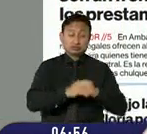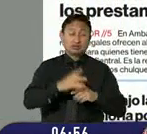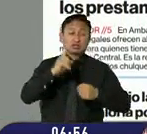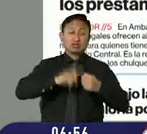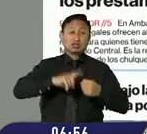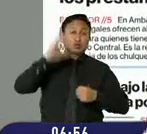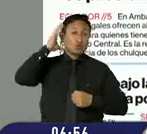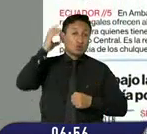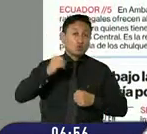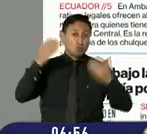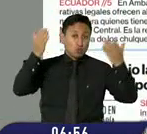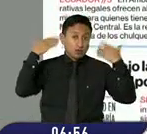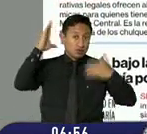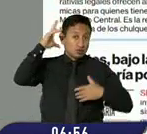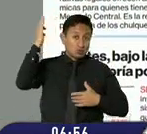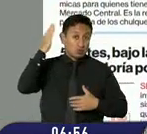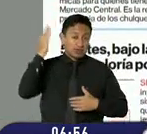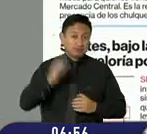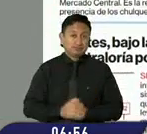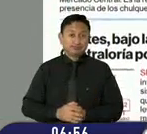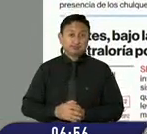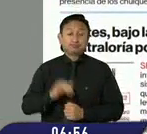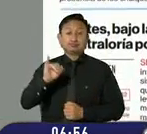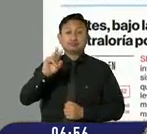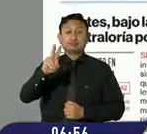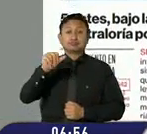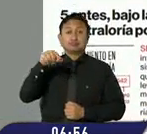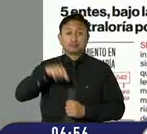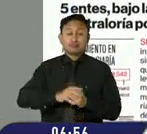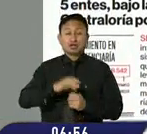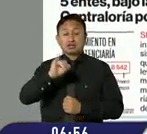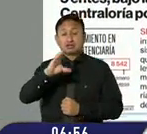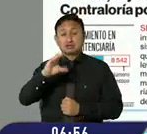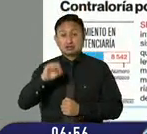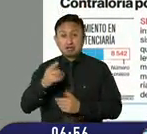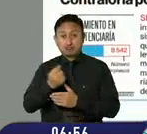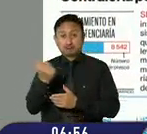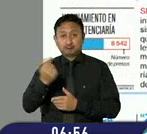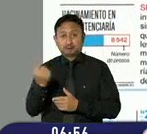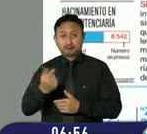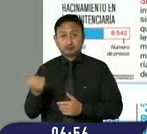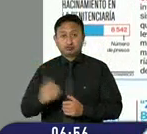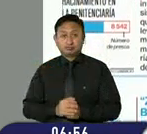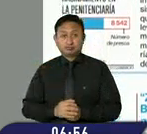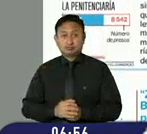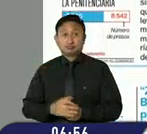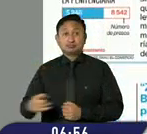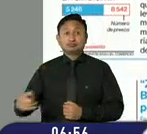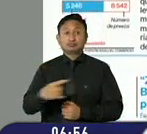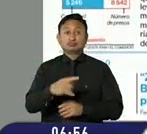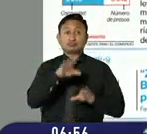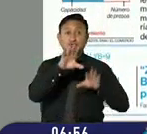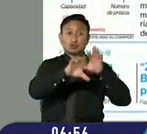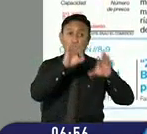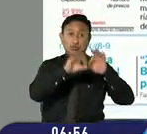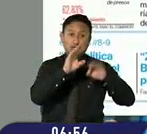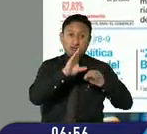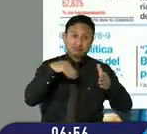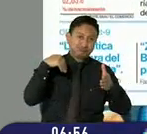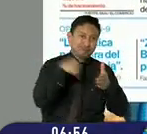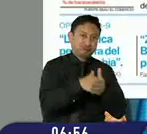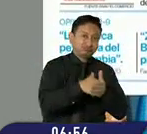Elcán, eliminación del IVA e ICE comenzó gradualmente, las cooperativas son un freno para los prestamistas,